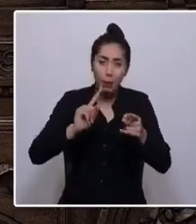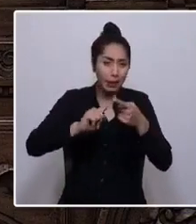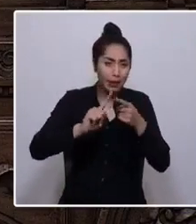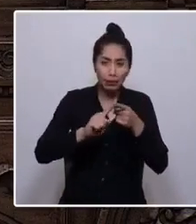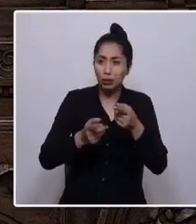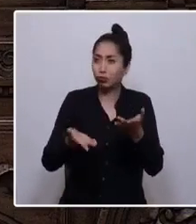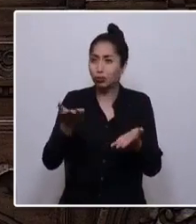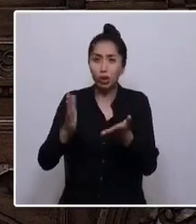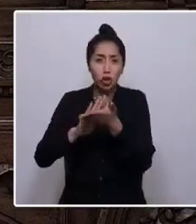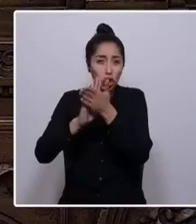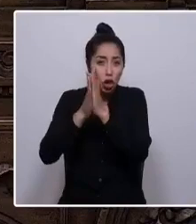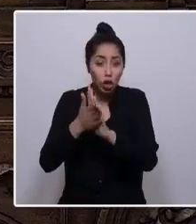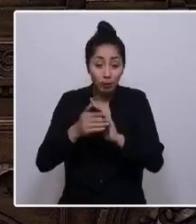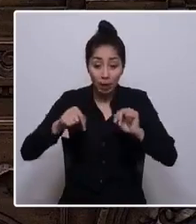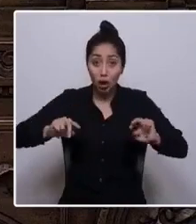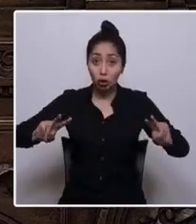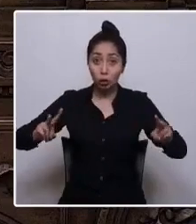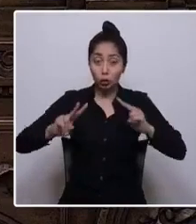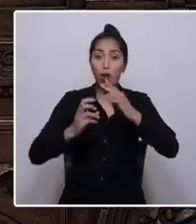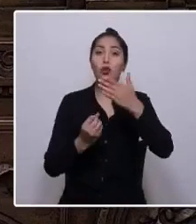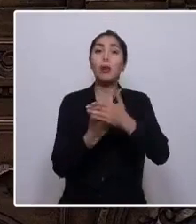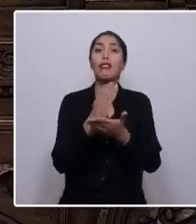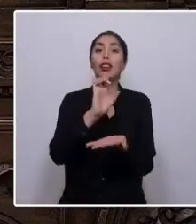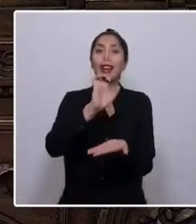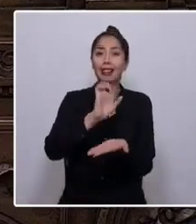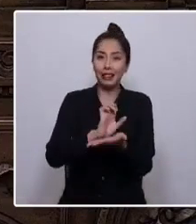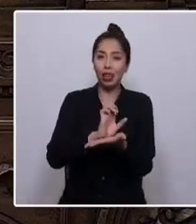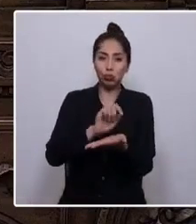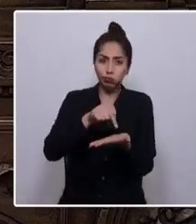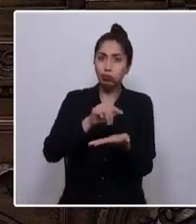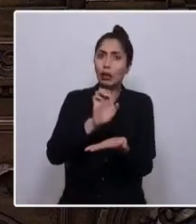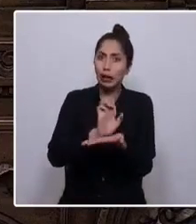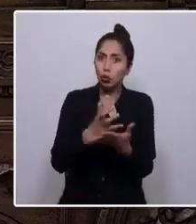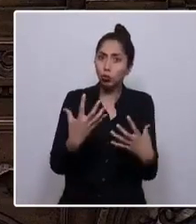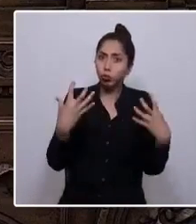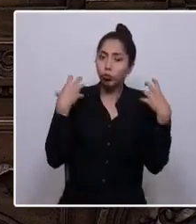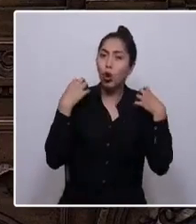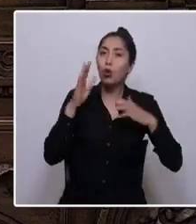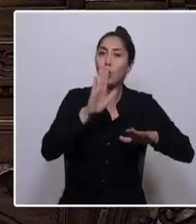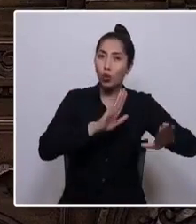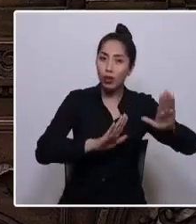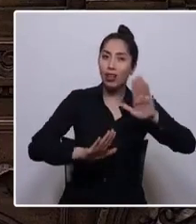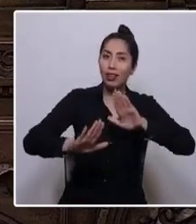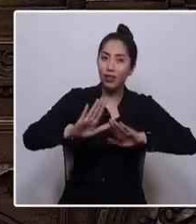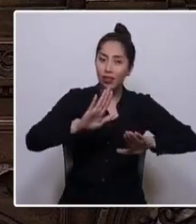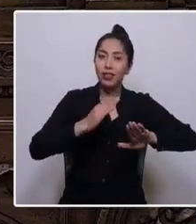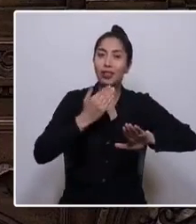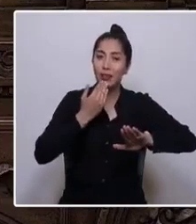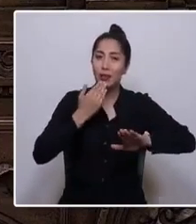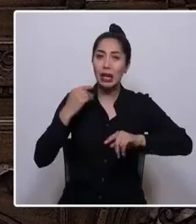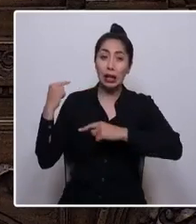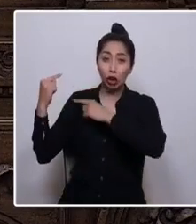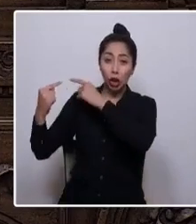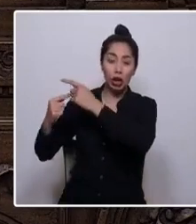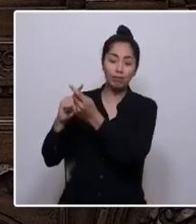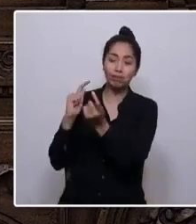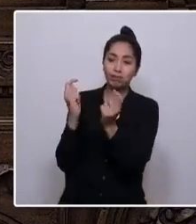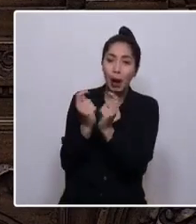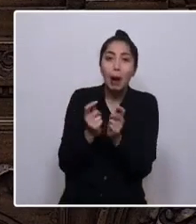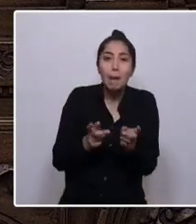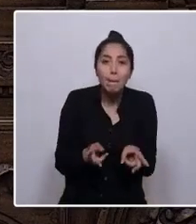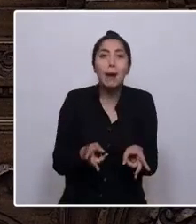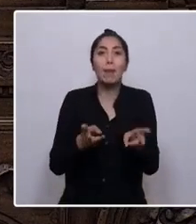Estamos construyendo un nuevo Estado, un Estado cuidador e innovación histórica de nuestra generación, que no sólo permitirá